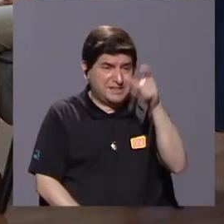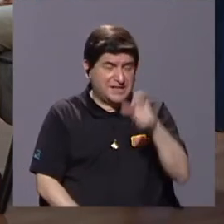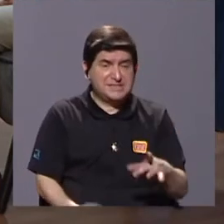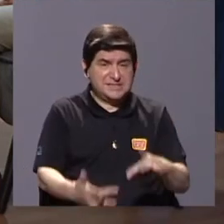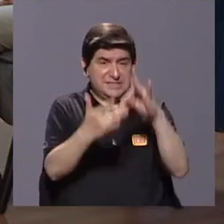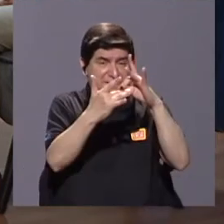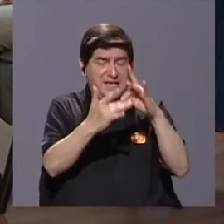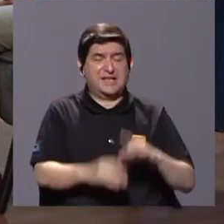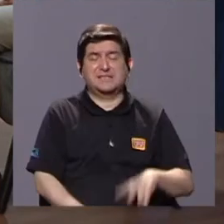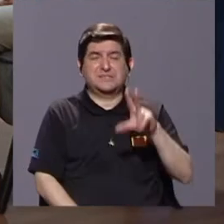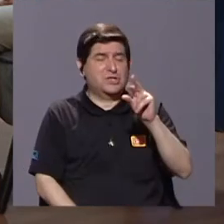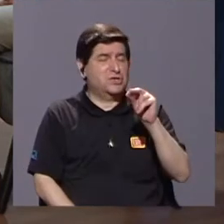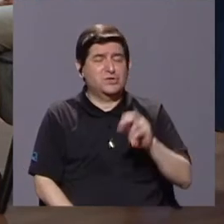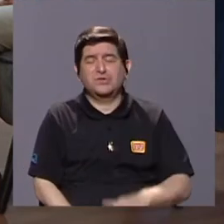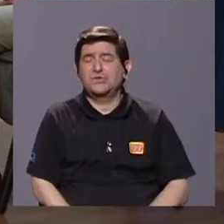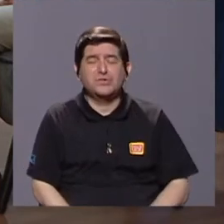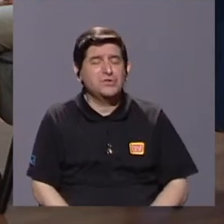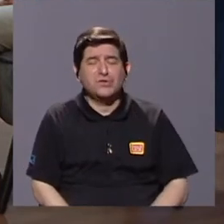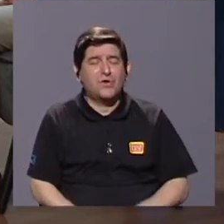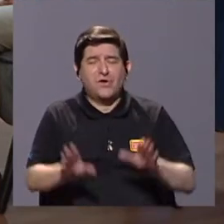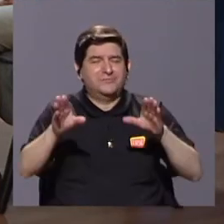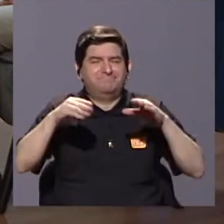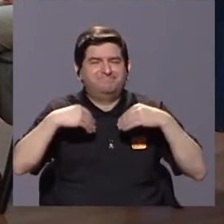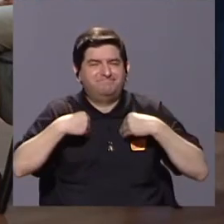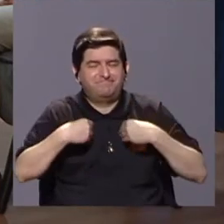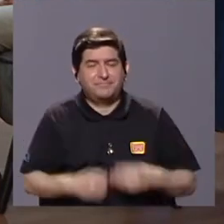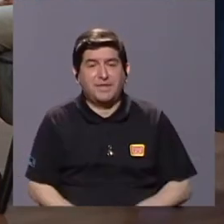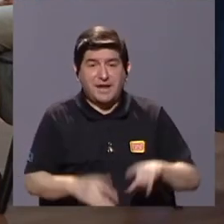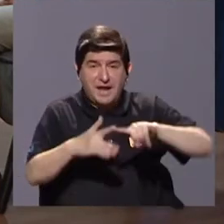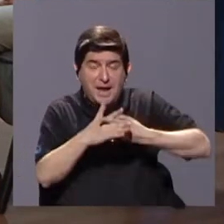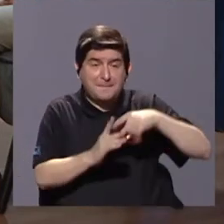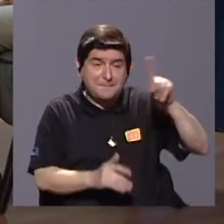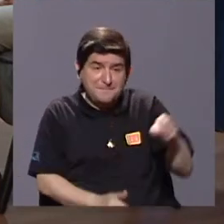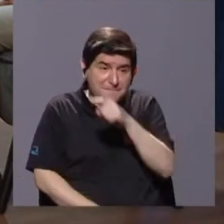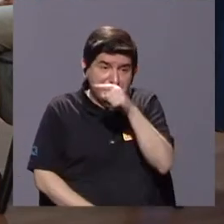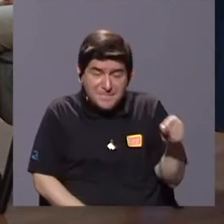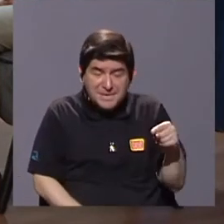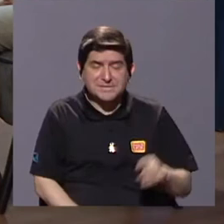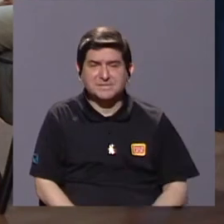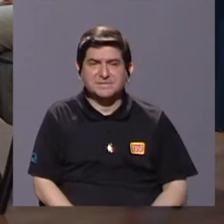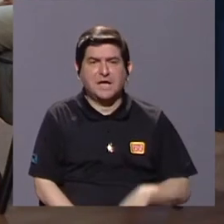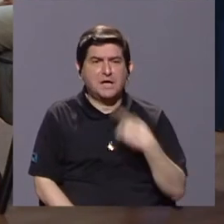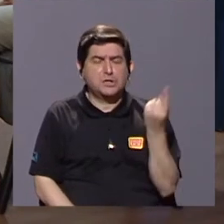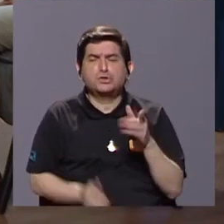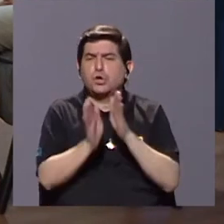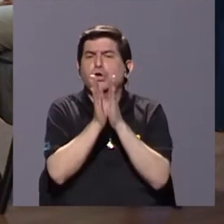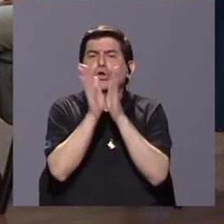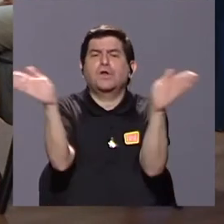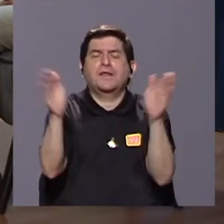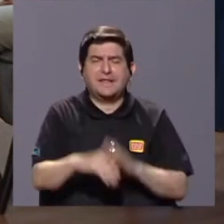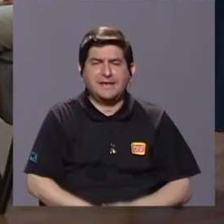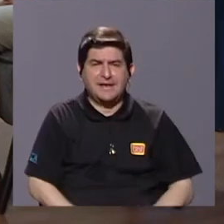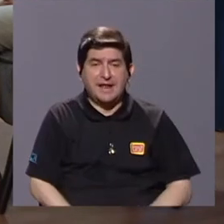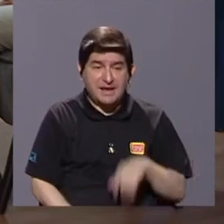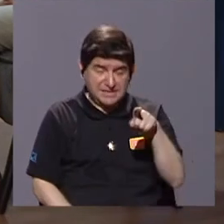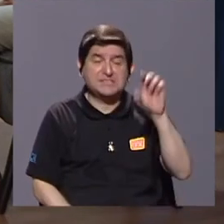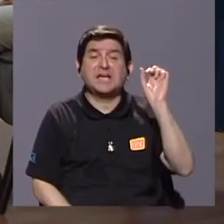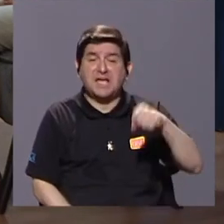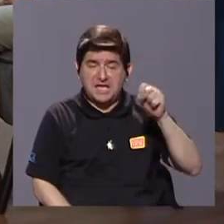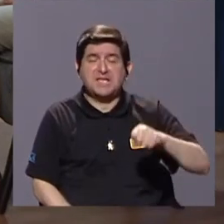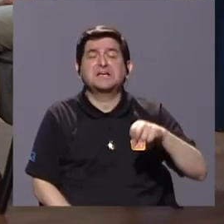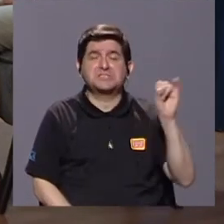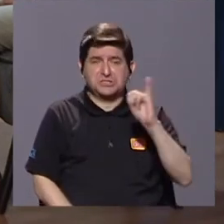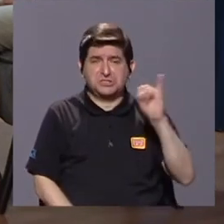hospederos no susceptibles, entonces empezamos a eliminarlos, dejamos solo las especies generalistas que son las especies susceptibles, las